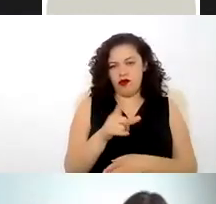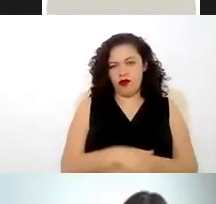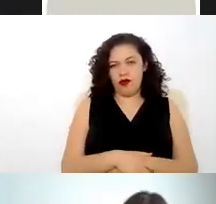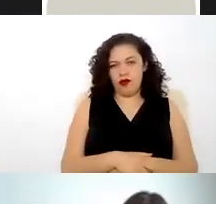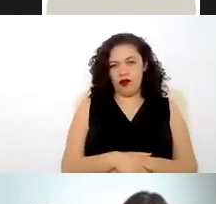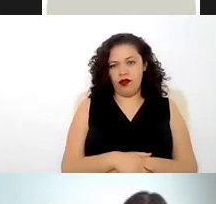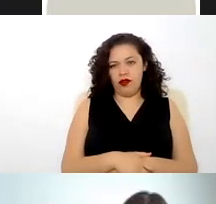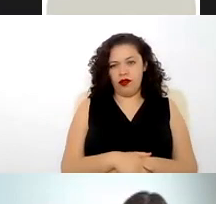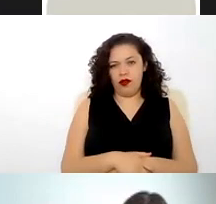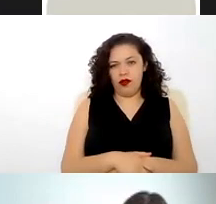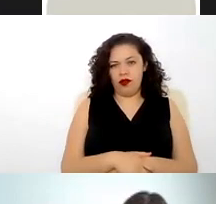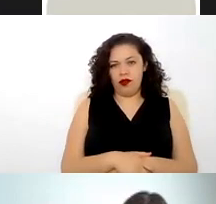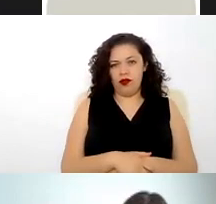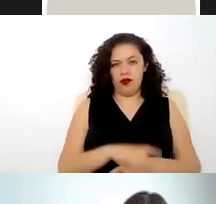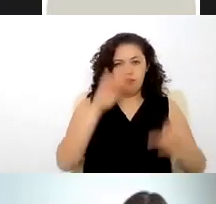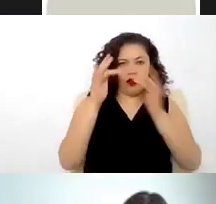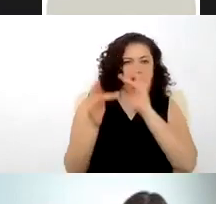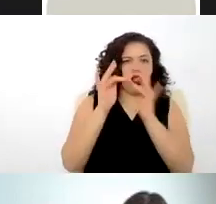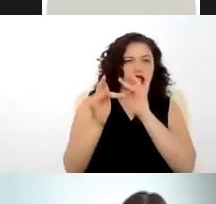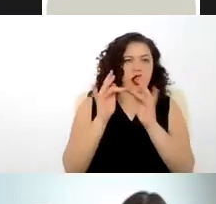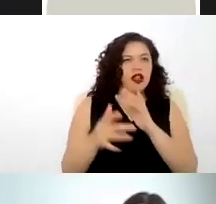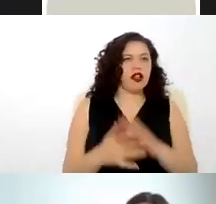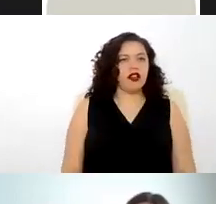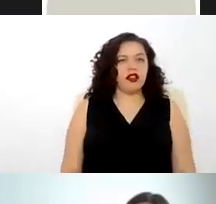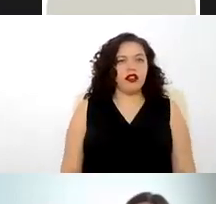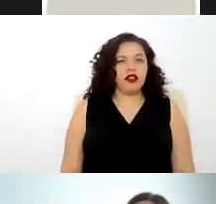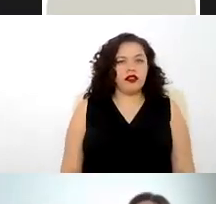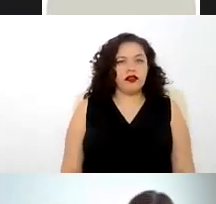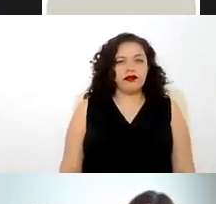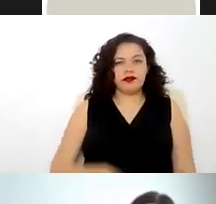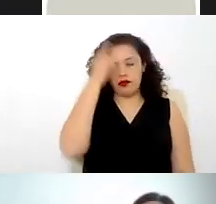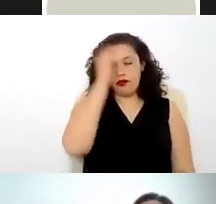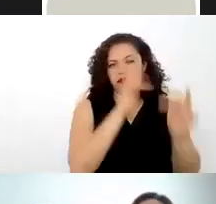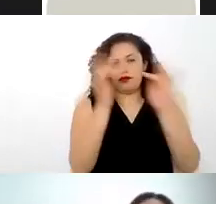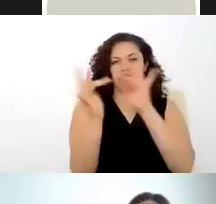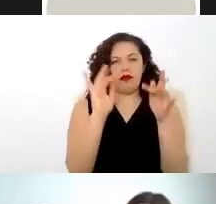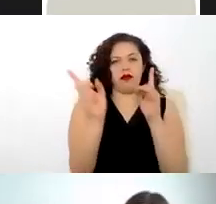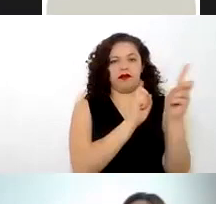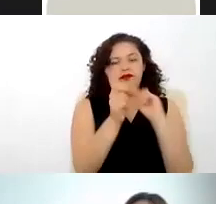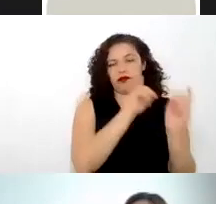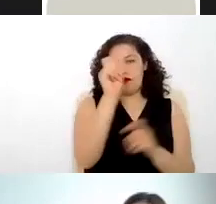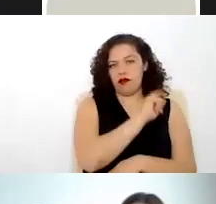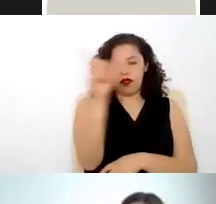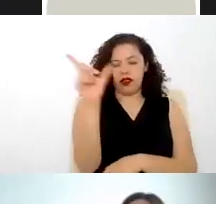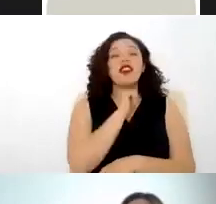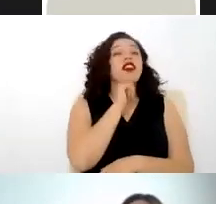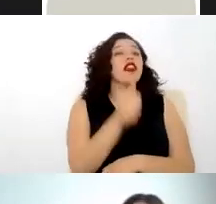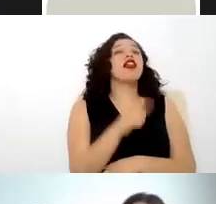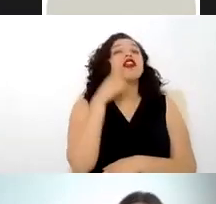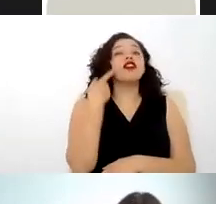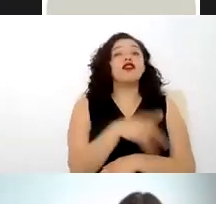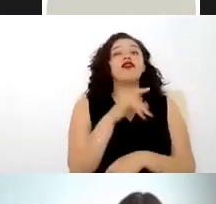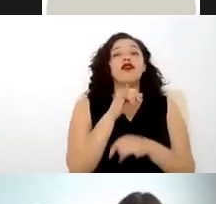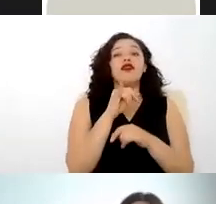en la prestación de servicios profesionales no es así nadie te puede dar indicaciones de cómo llevar a cabo ese